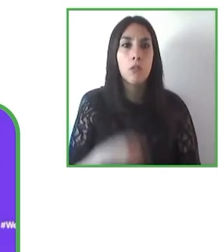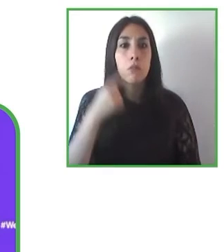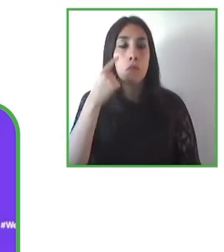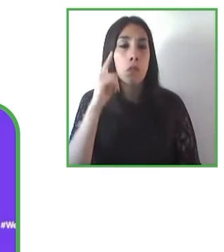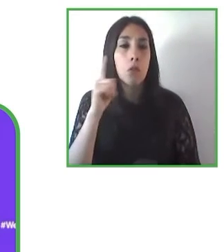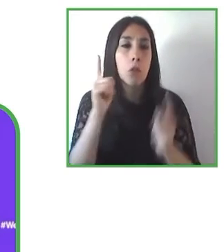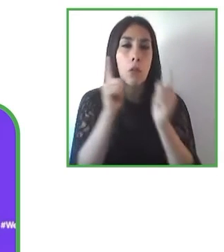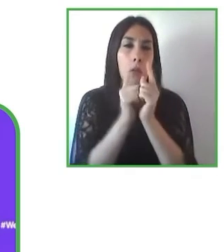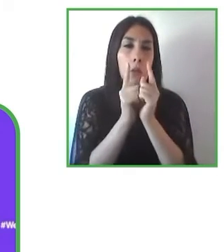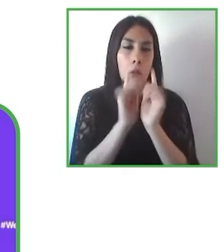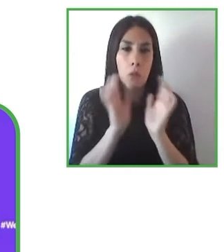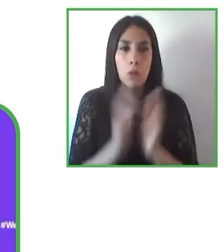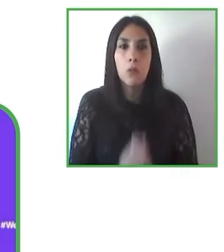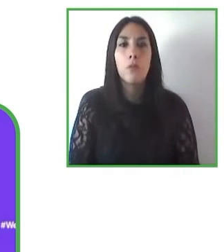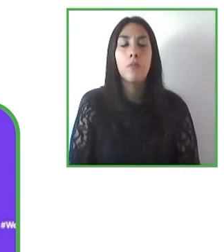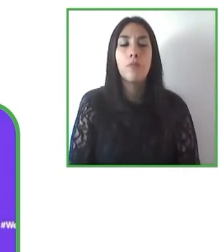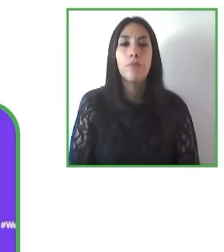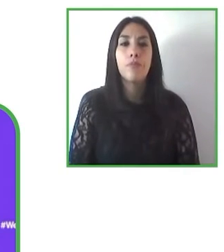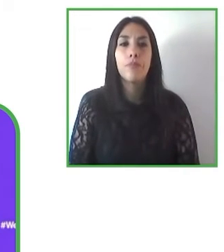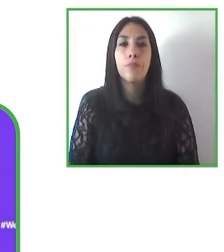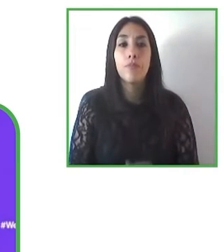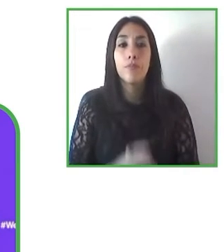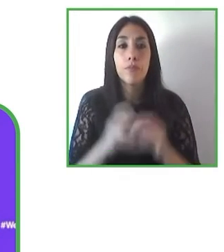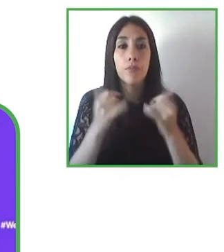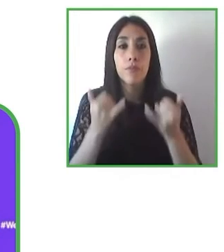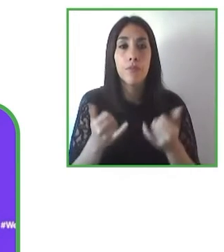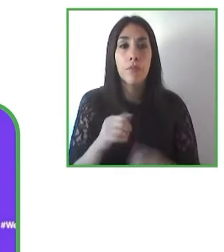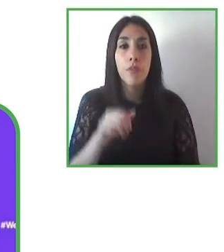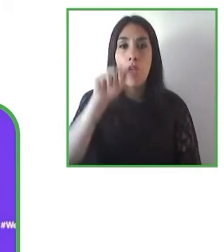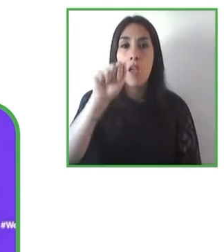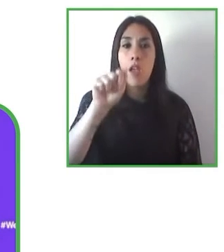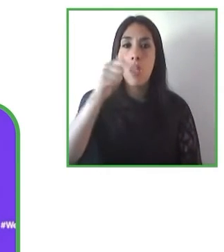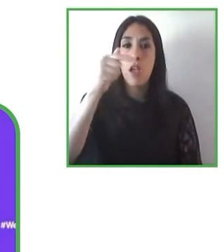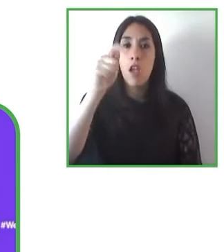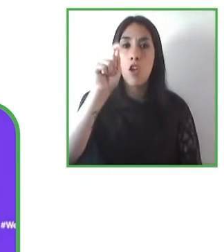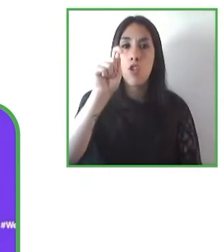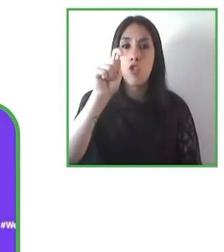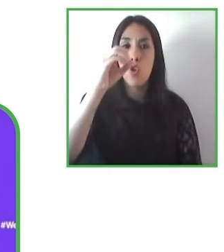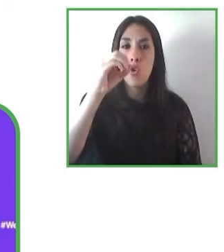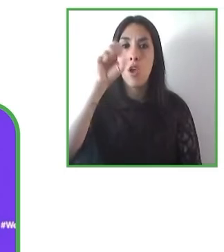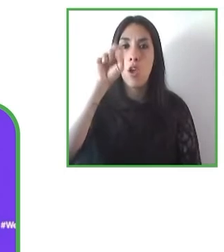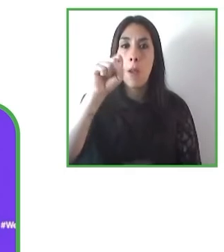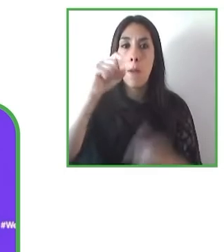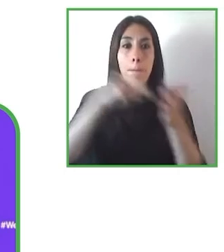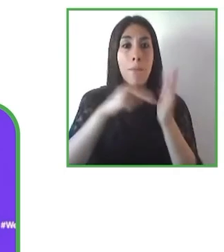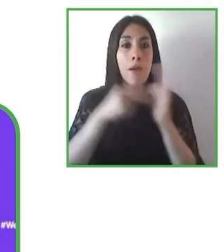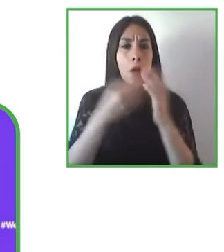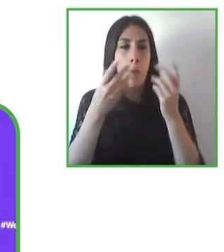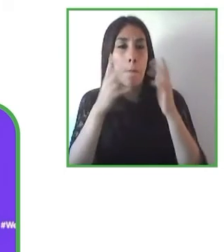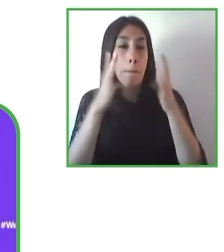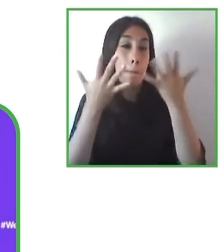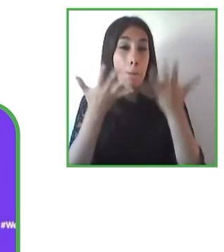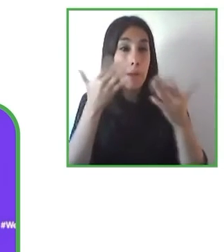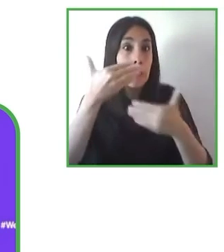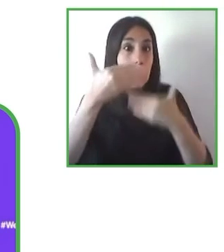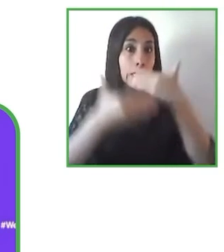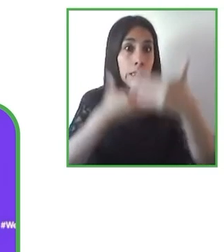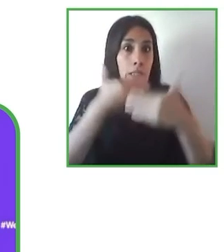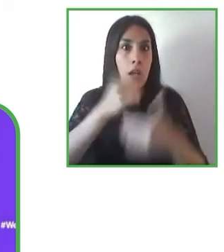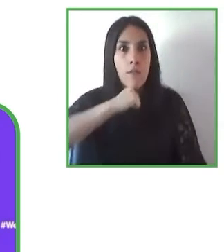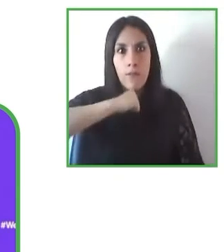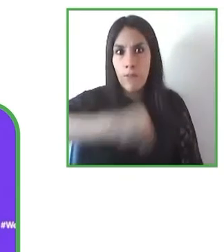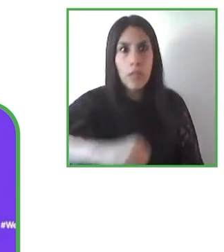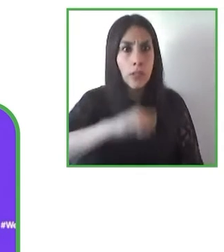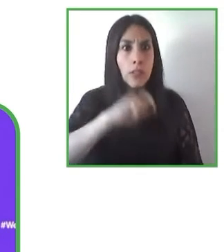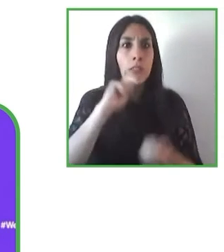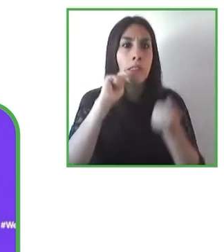Atos estamos intentando acelerar la transformación digital y vamos a tener mucha más información que